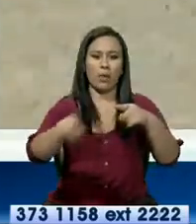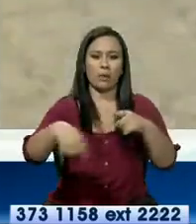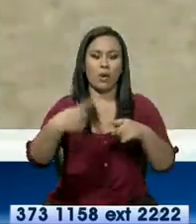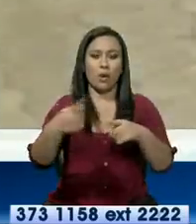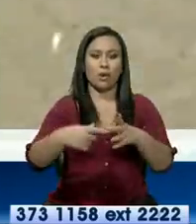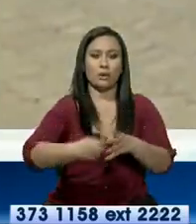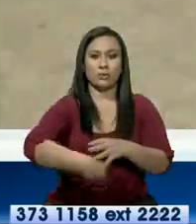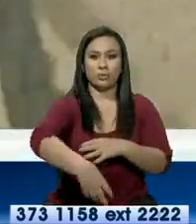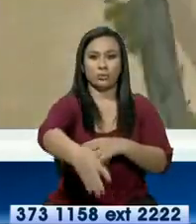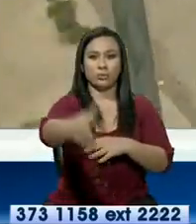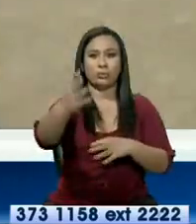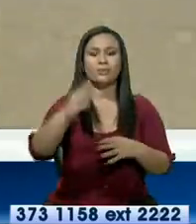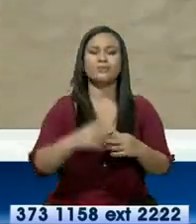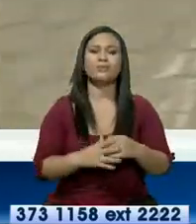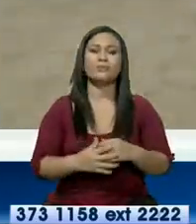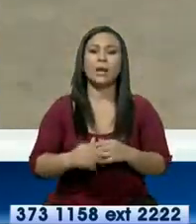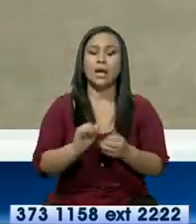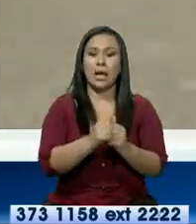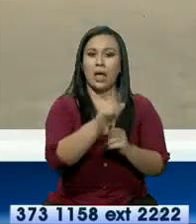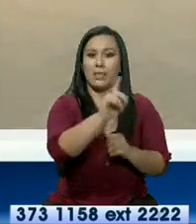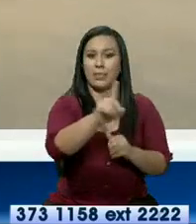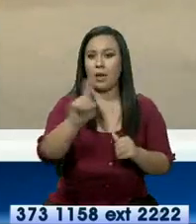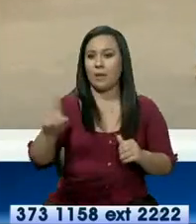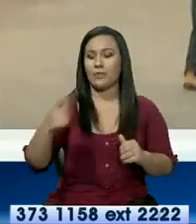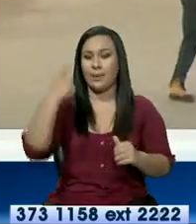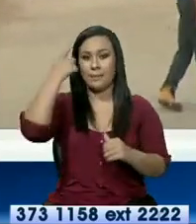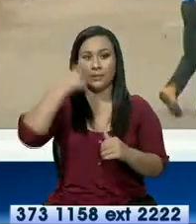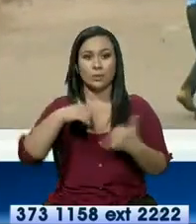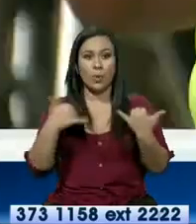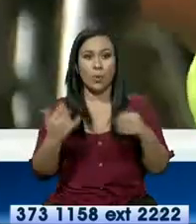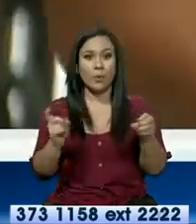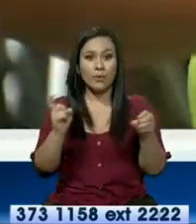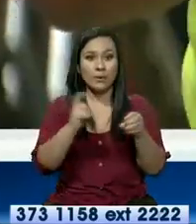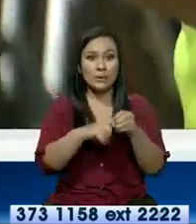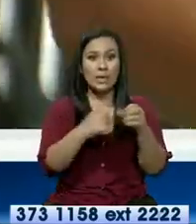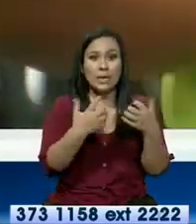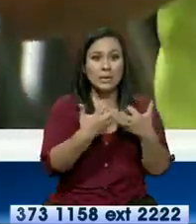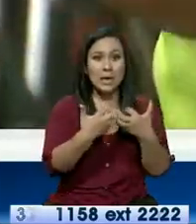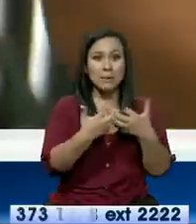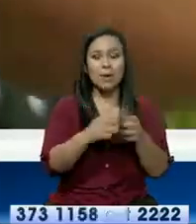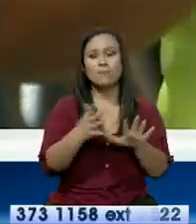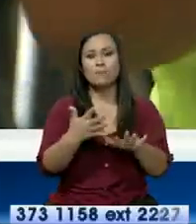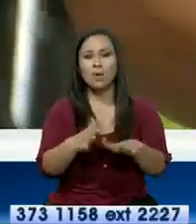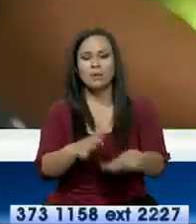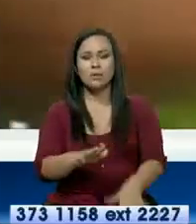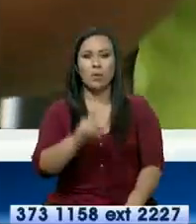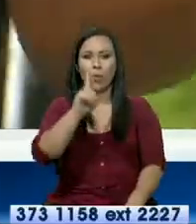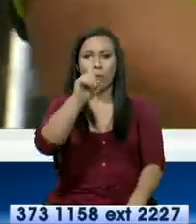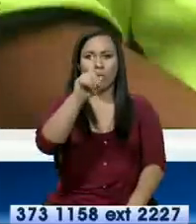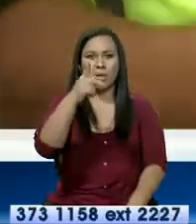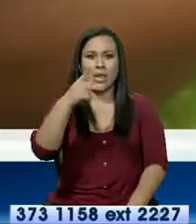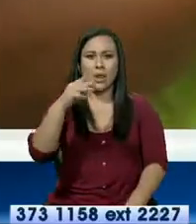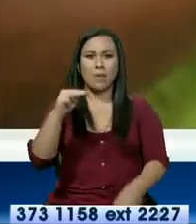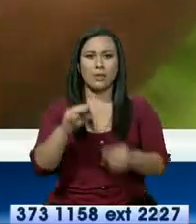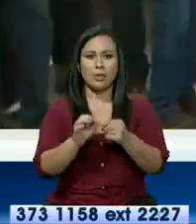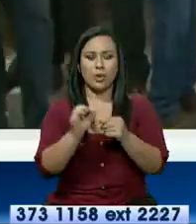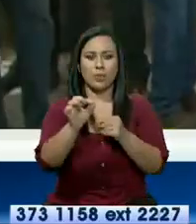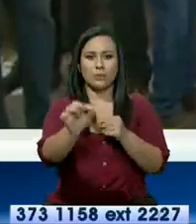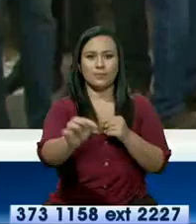sucesivos lanzamientos dados por cada uno de los jugadores inscritos en los equipos es de aproximadamente un kilómetro.